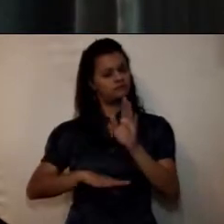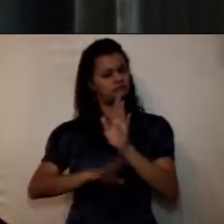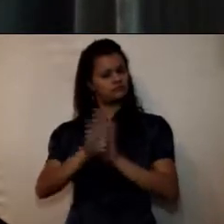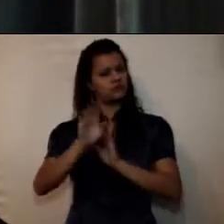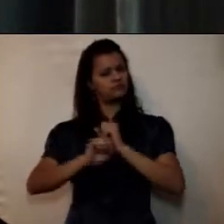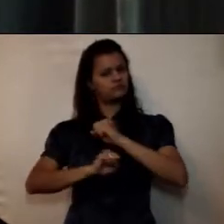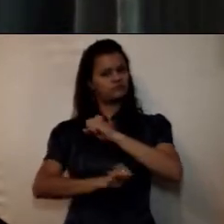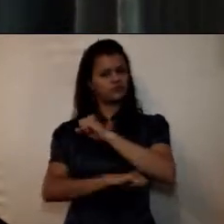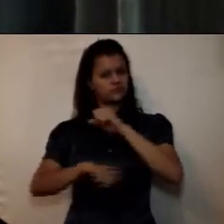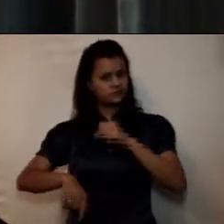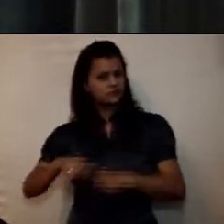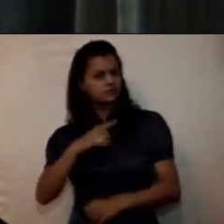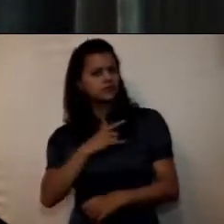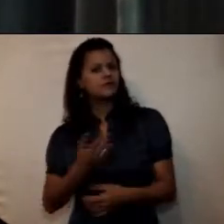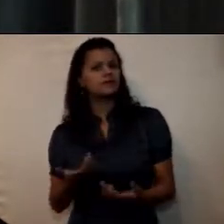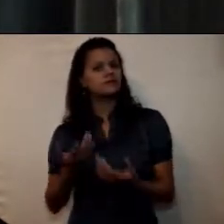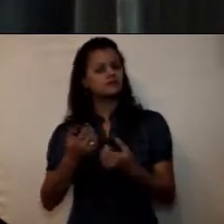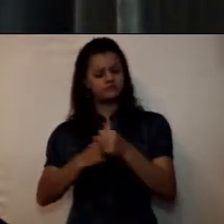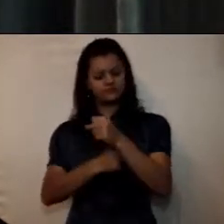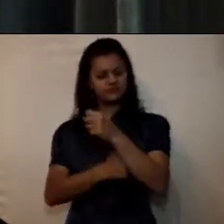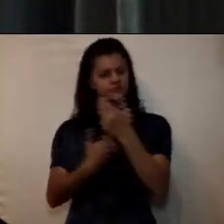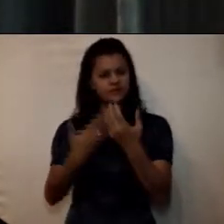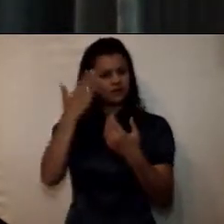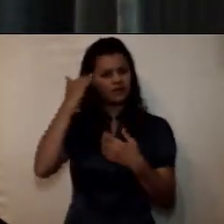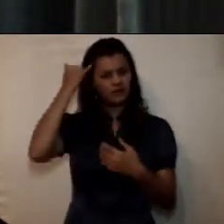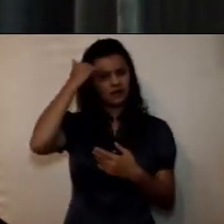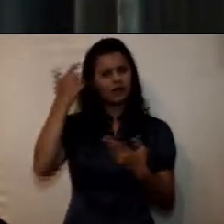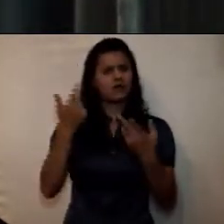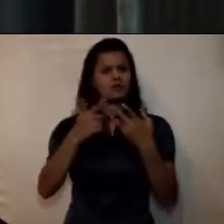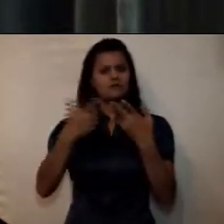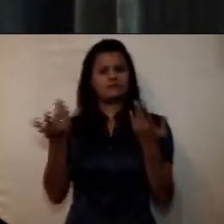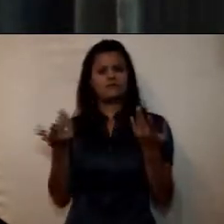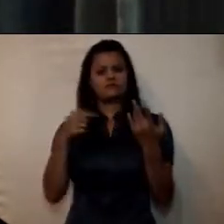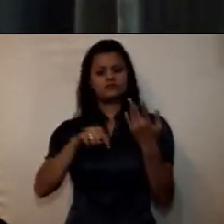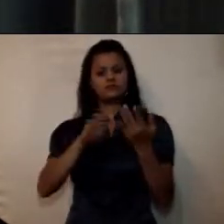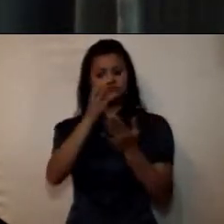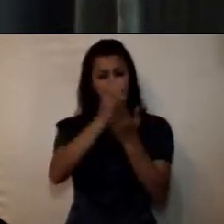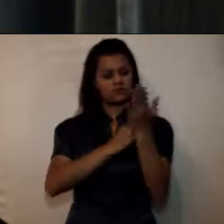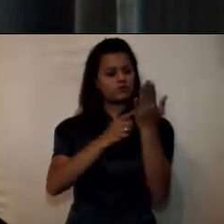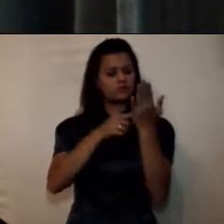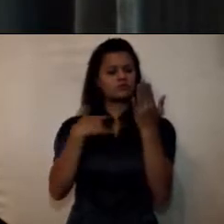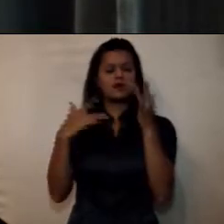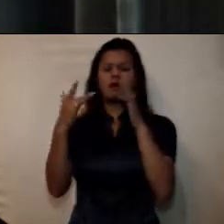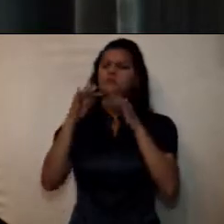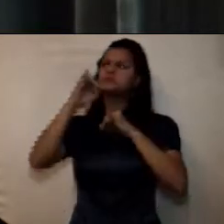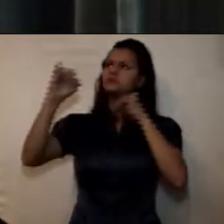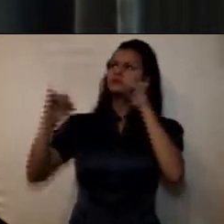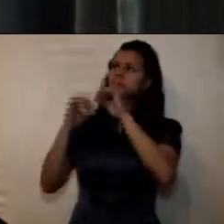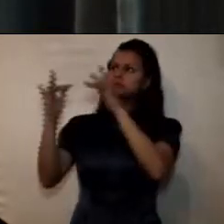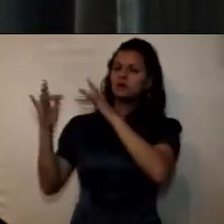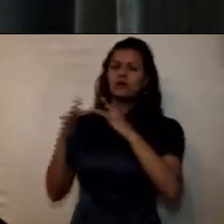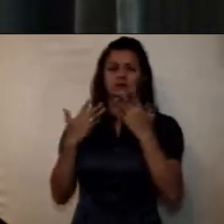en el marco académico la internacionalización del currículo y posicionamiento de la investigación